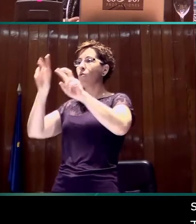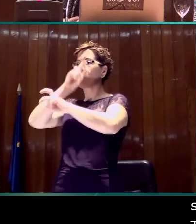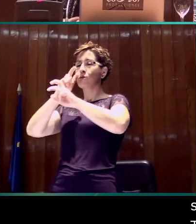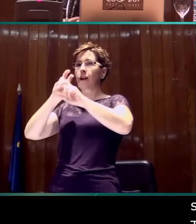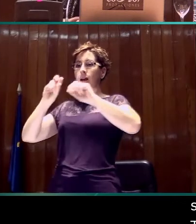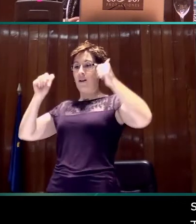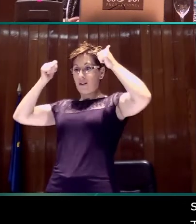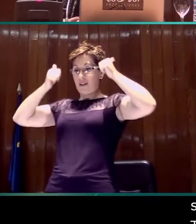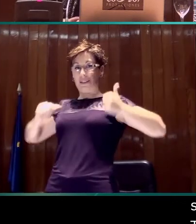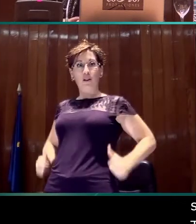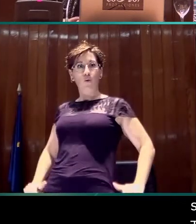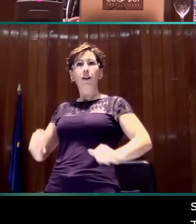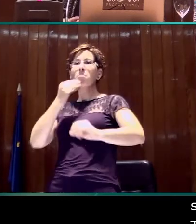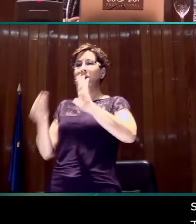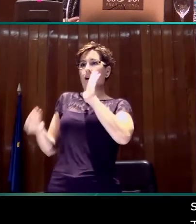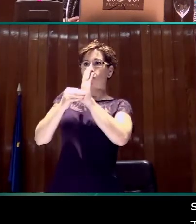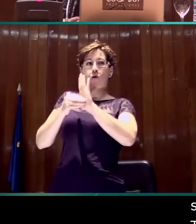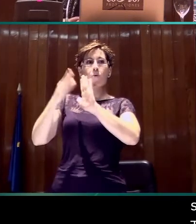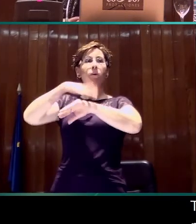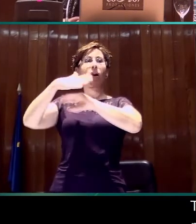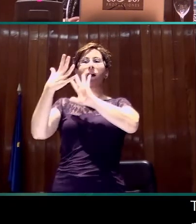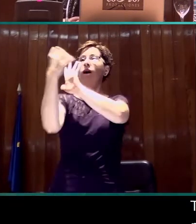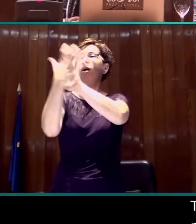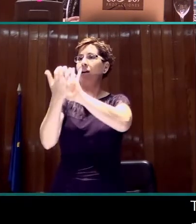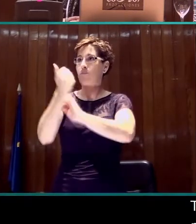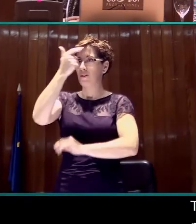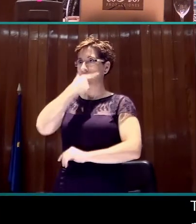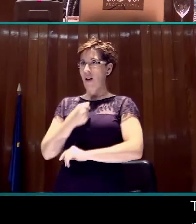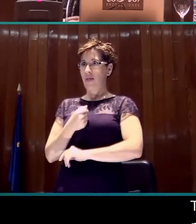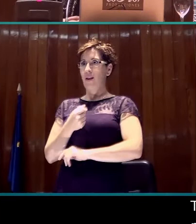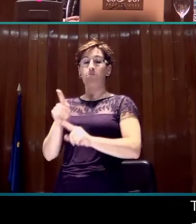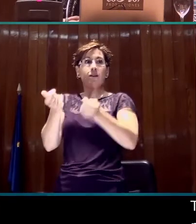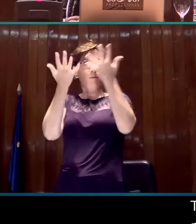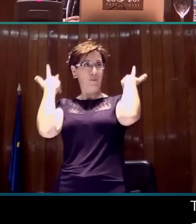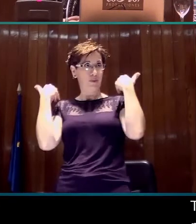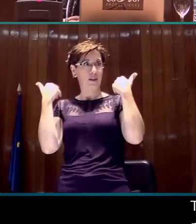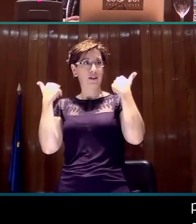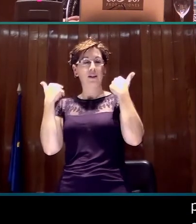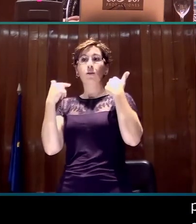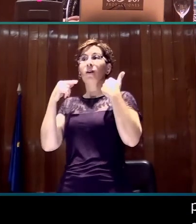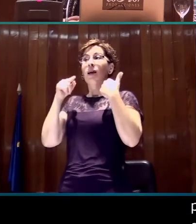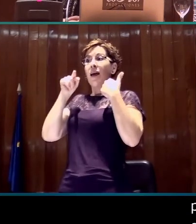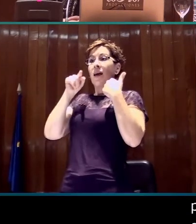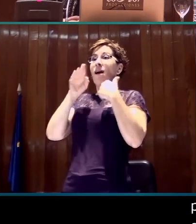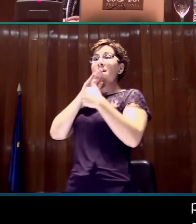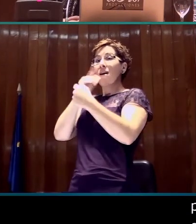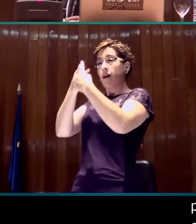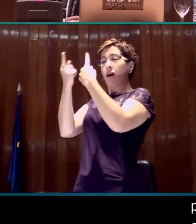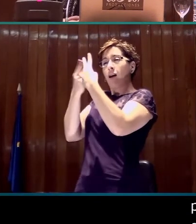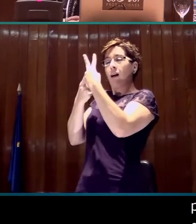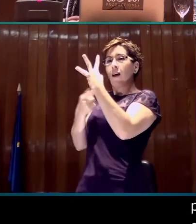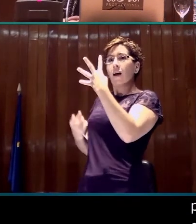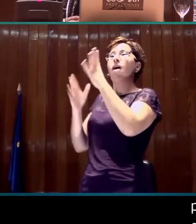signado que forma parte del mensaje que se les está transmitiendo. Y esta idea se hizo más patente tras el visionado